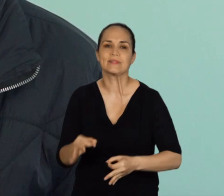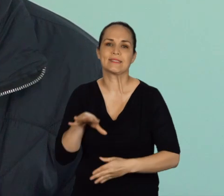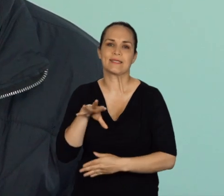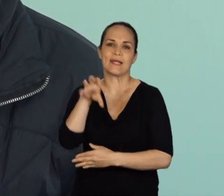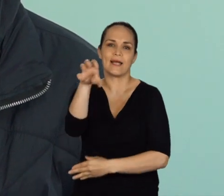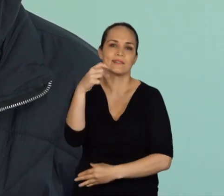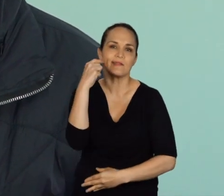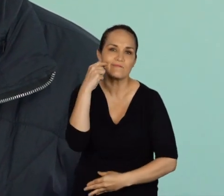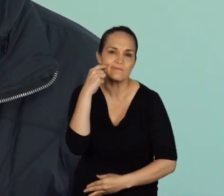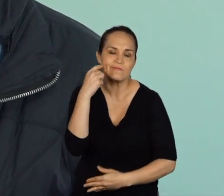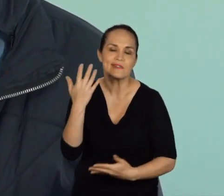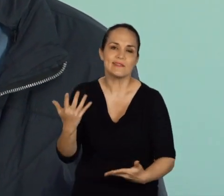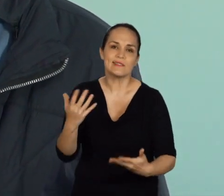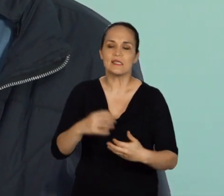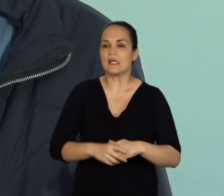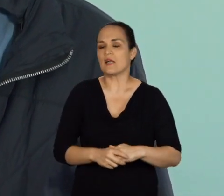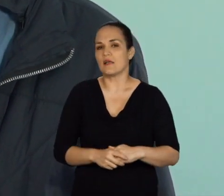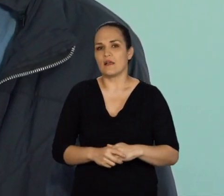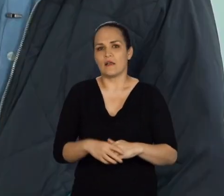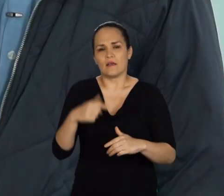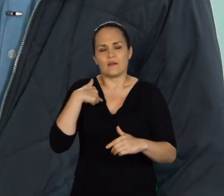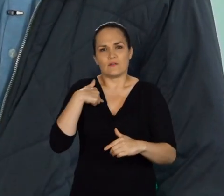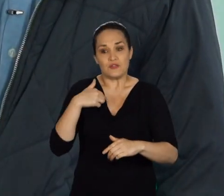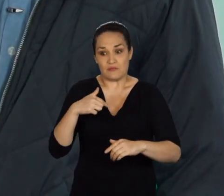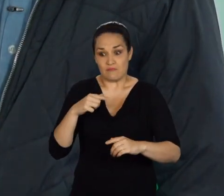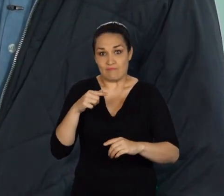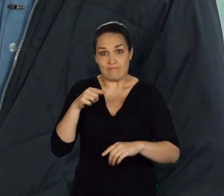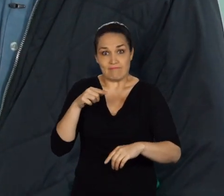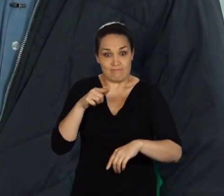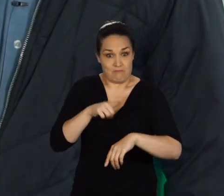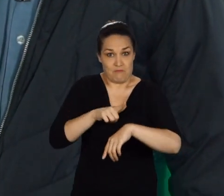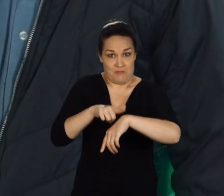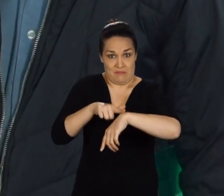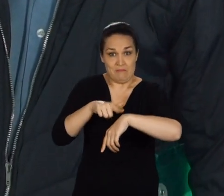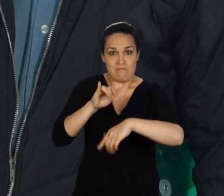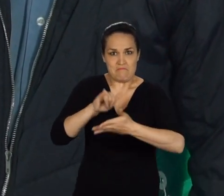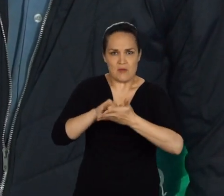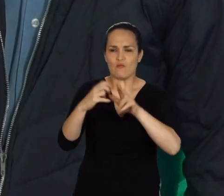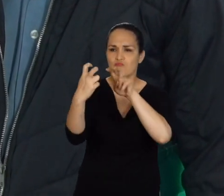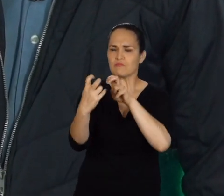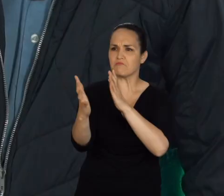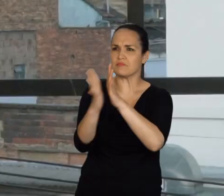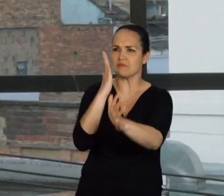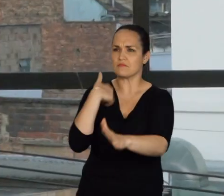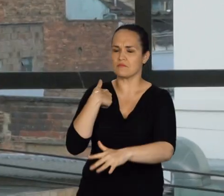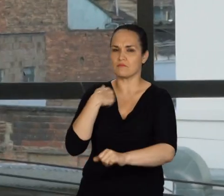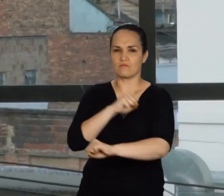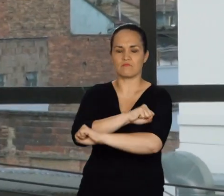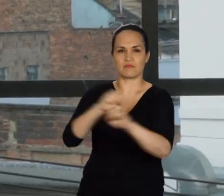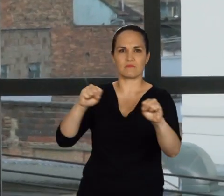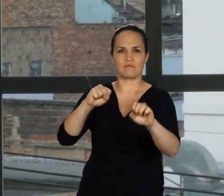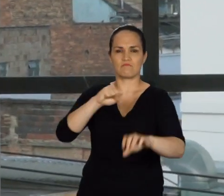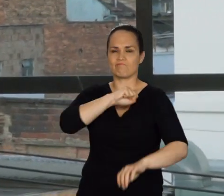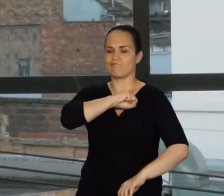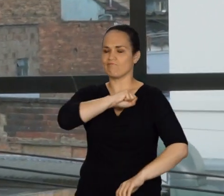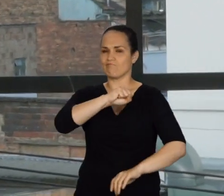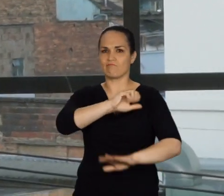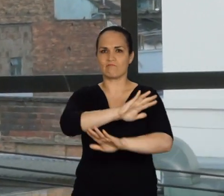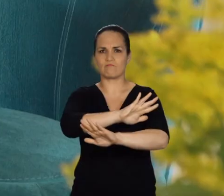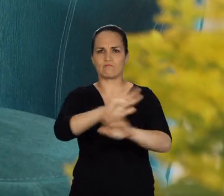cáncer. En el momento fue de pronto una impresión tan fuerte y quedé como en una pausa.